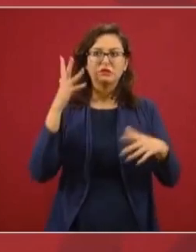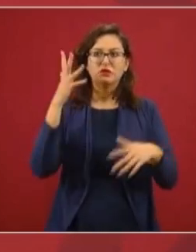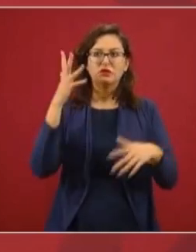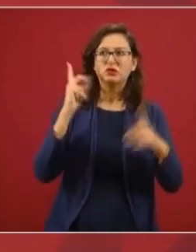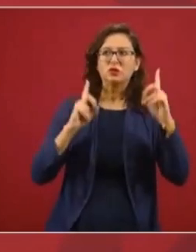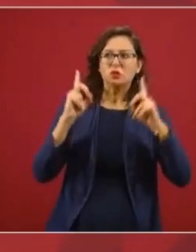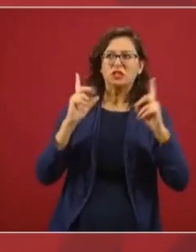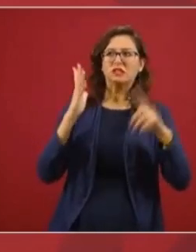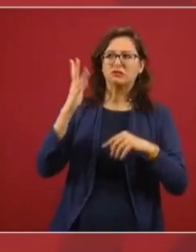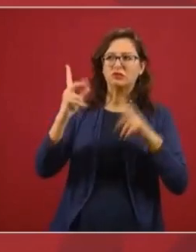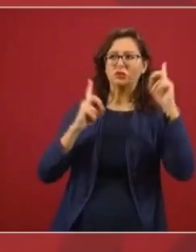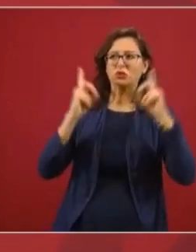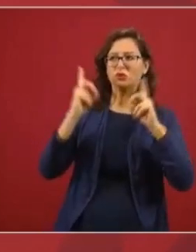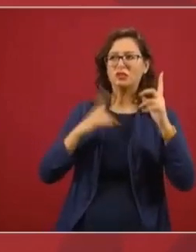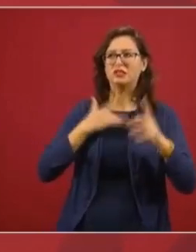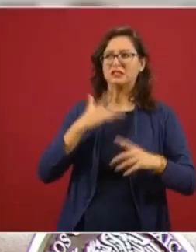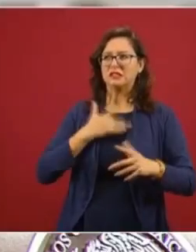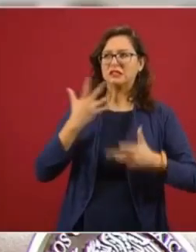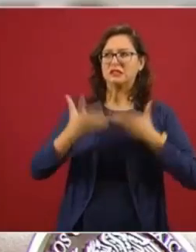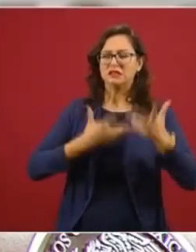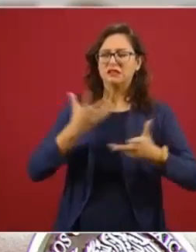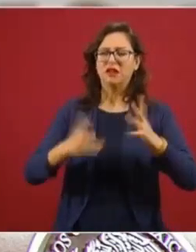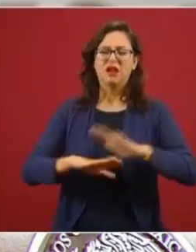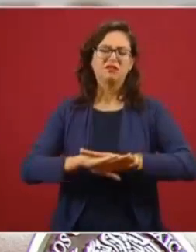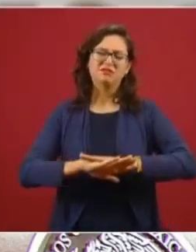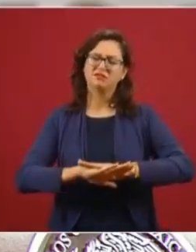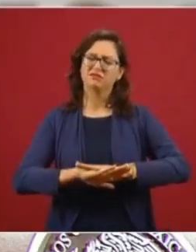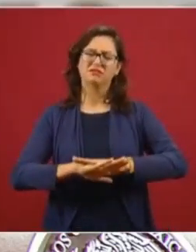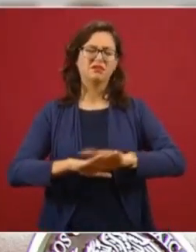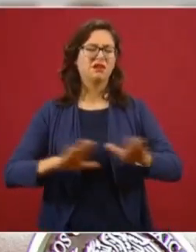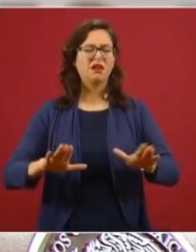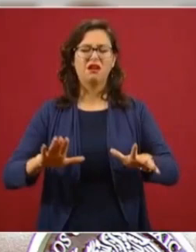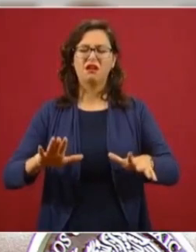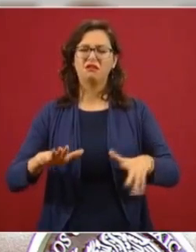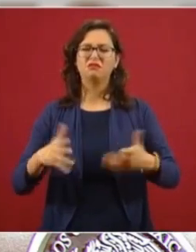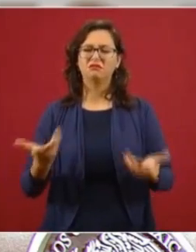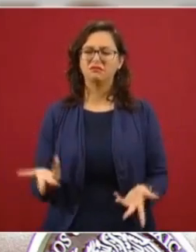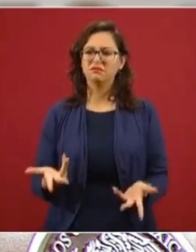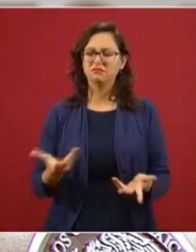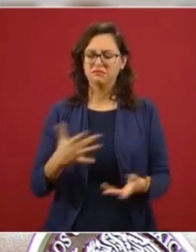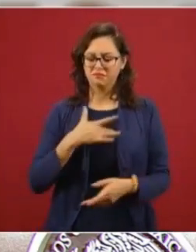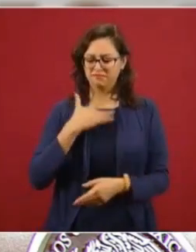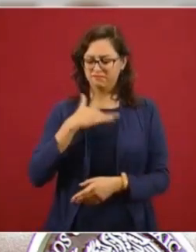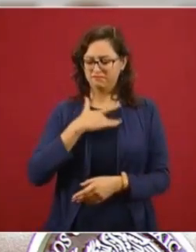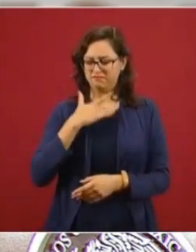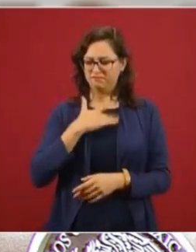ya tengamos en el horizonte la